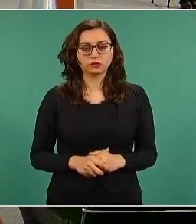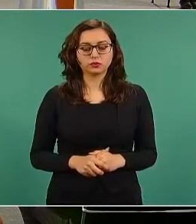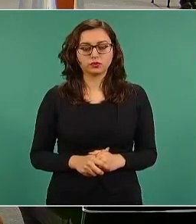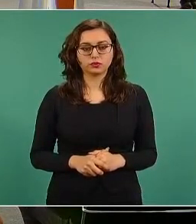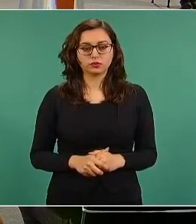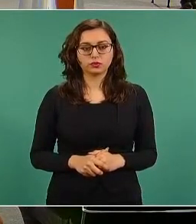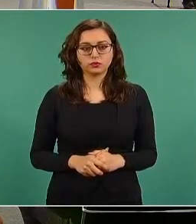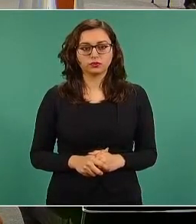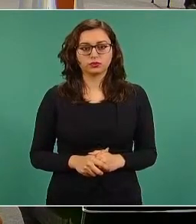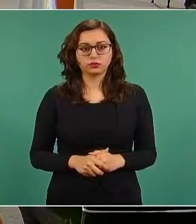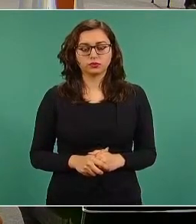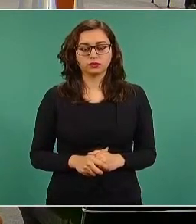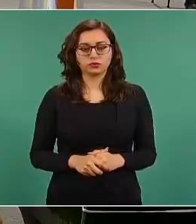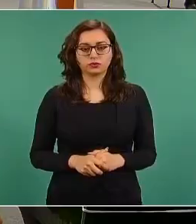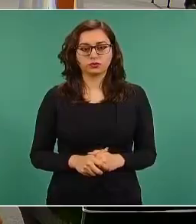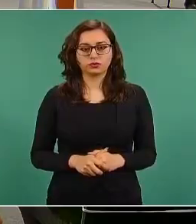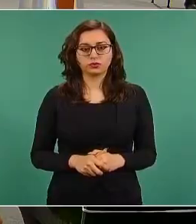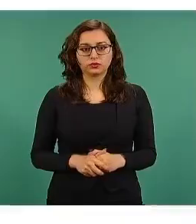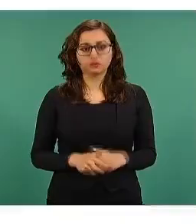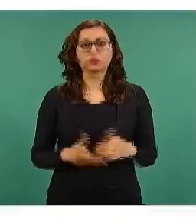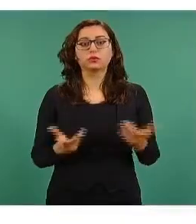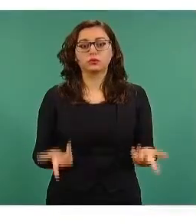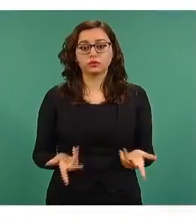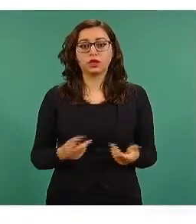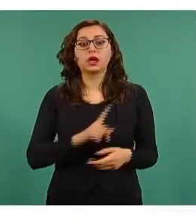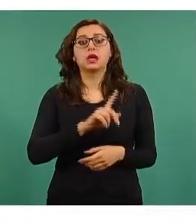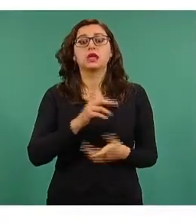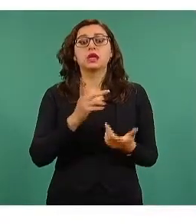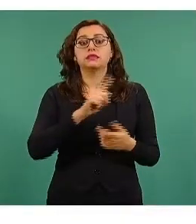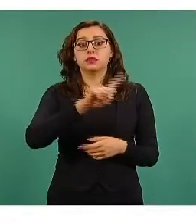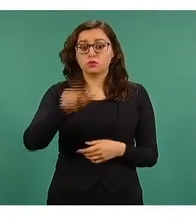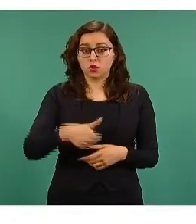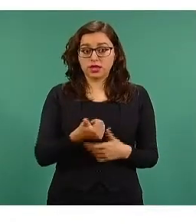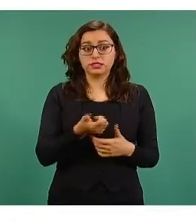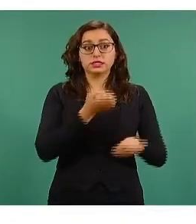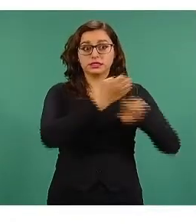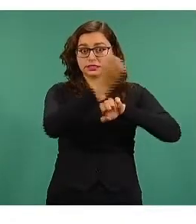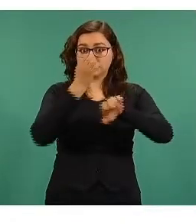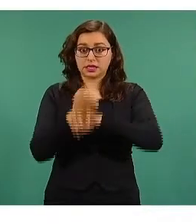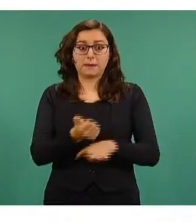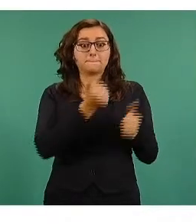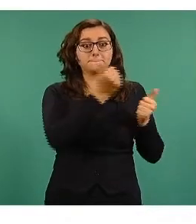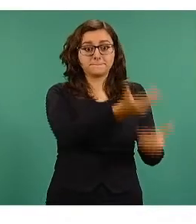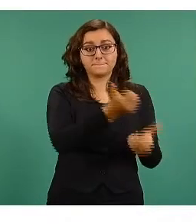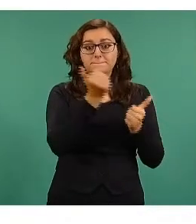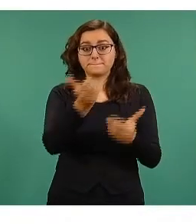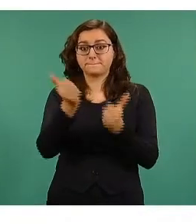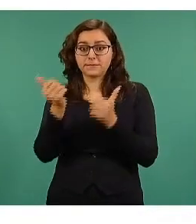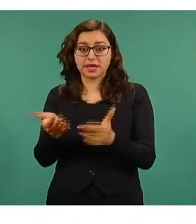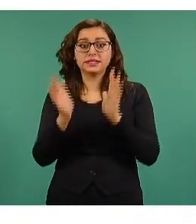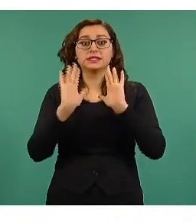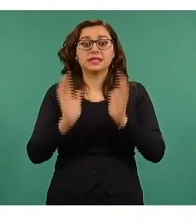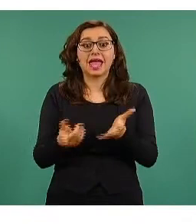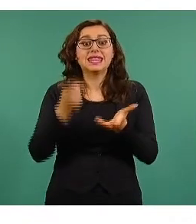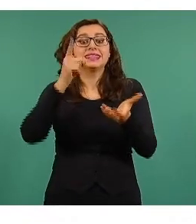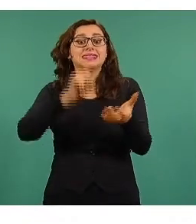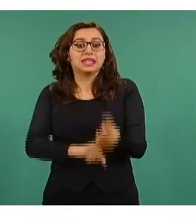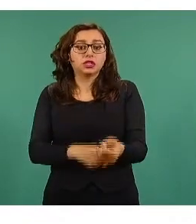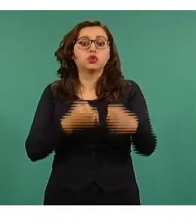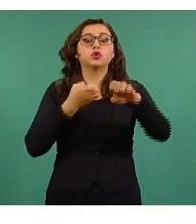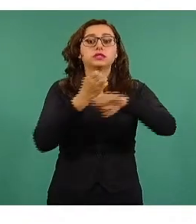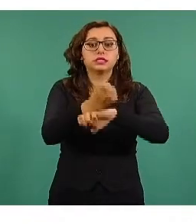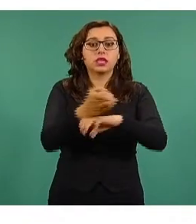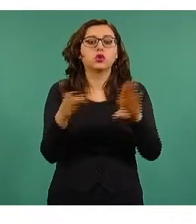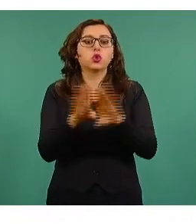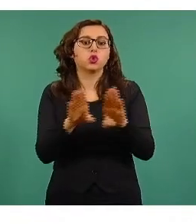de distribución después de llegar a los respectivos estados. Aquí estamos empleando para la distribución